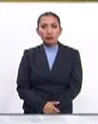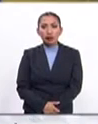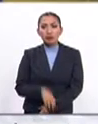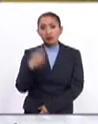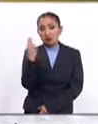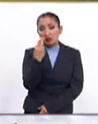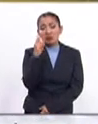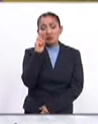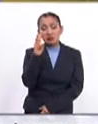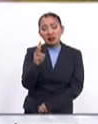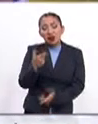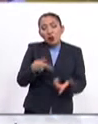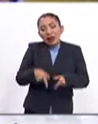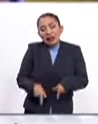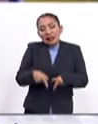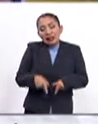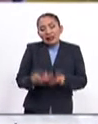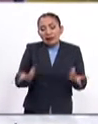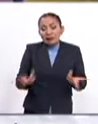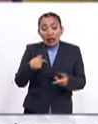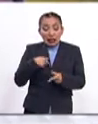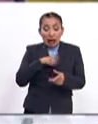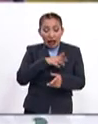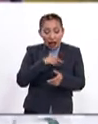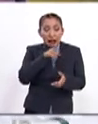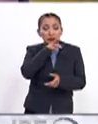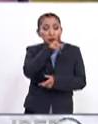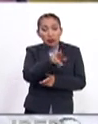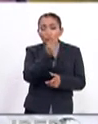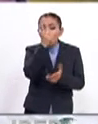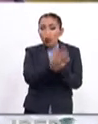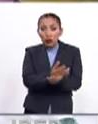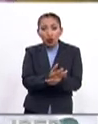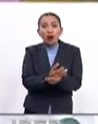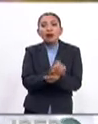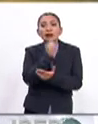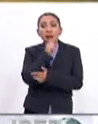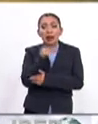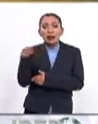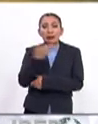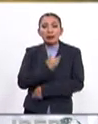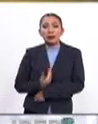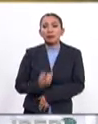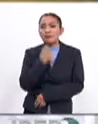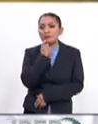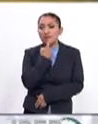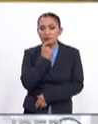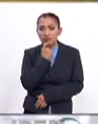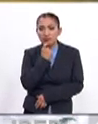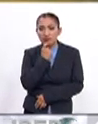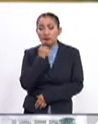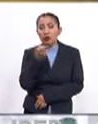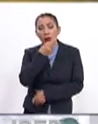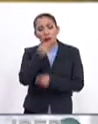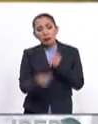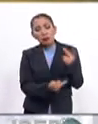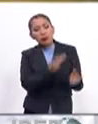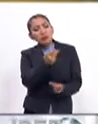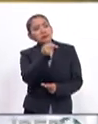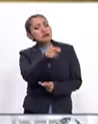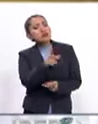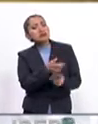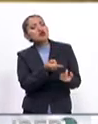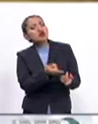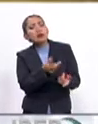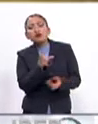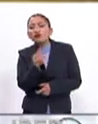Necesitamos buscar una salida aquí, aquí está la salida, única salida posible, así como ha hecho el presidente Andrés Manuel López Obrador cuando le preguntan ¿Y